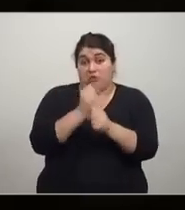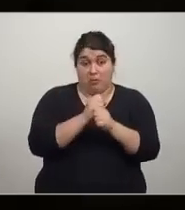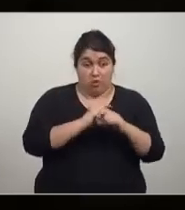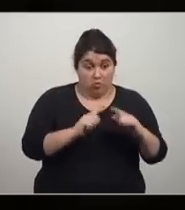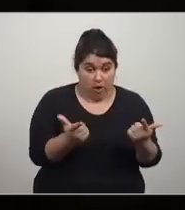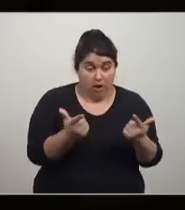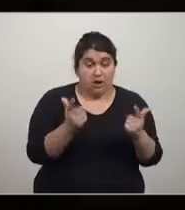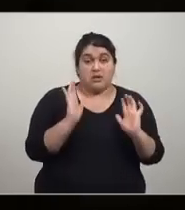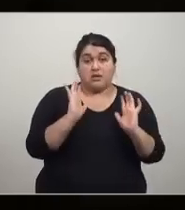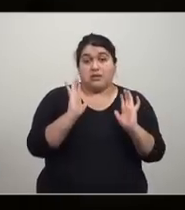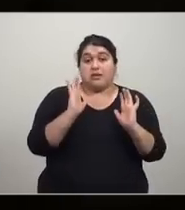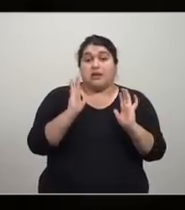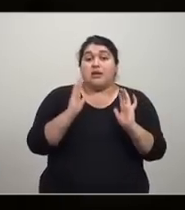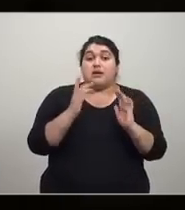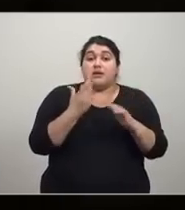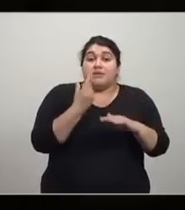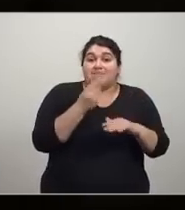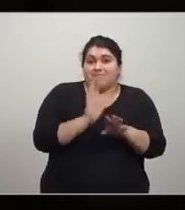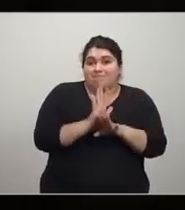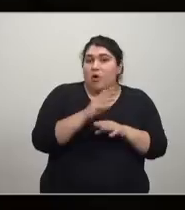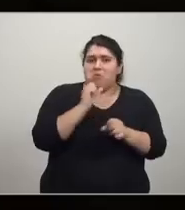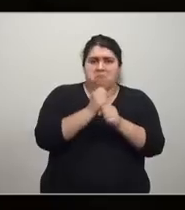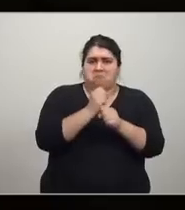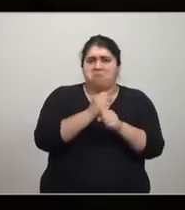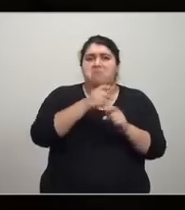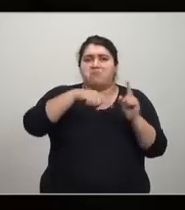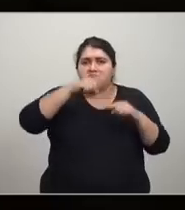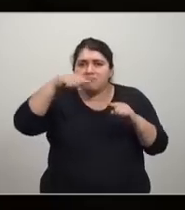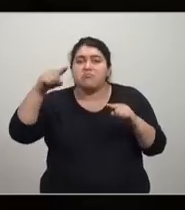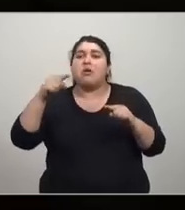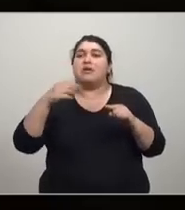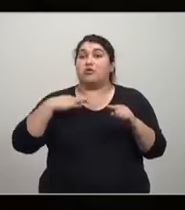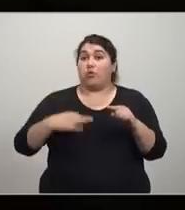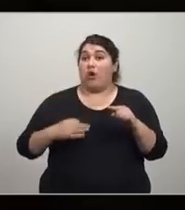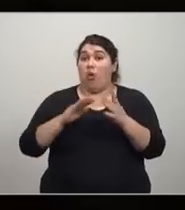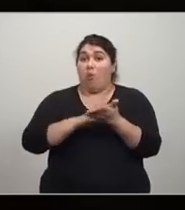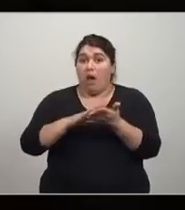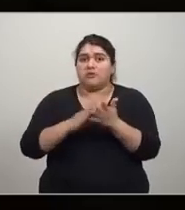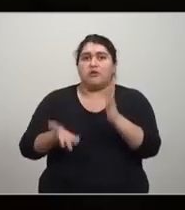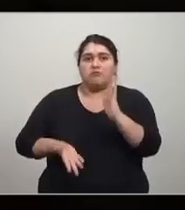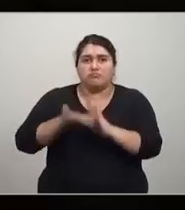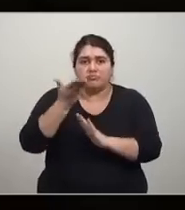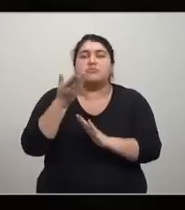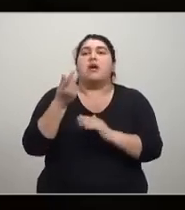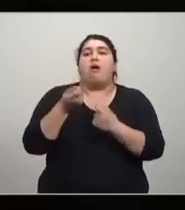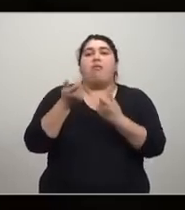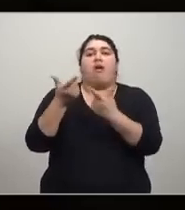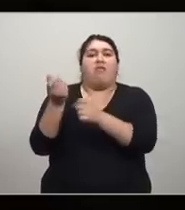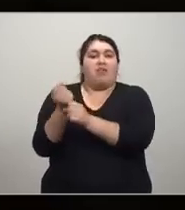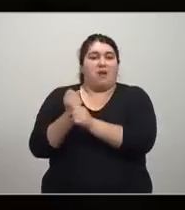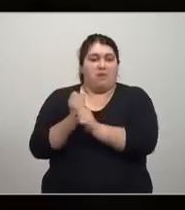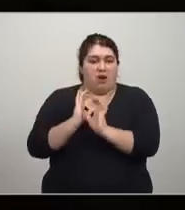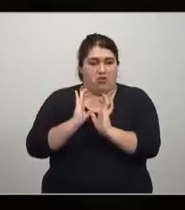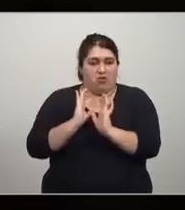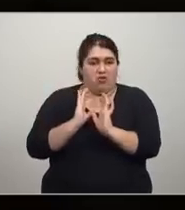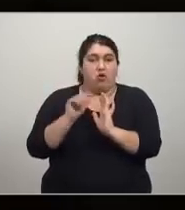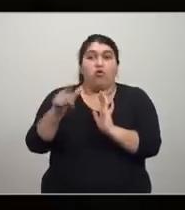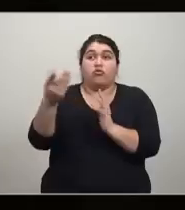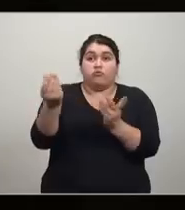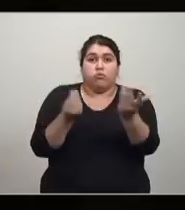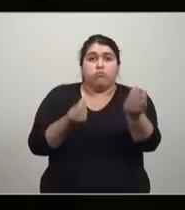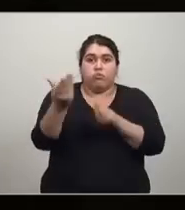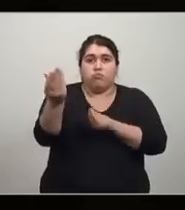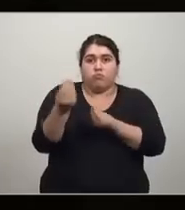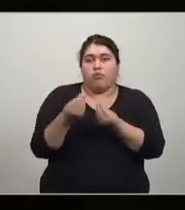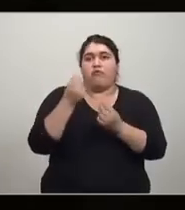y rendimiento de contratos de escala, aumentar el salario, un salario básico genera empleo. Se contrata más empleo, se